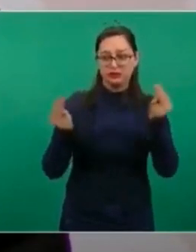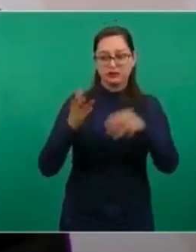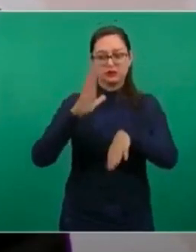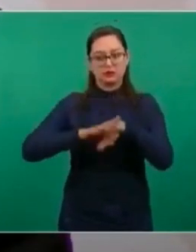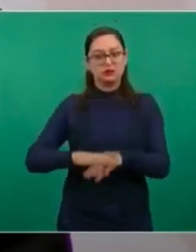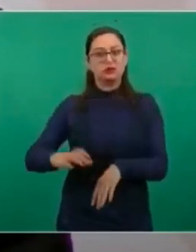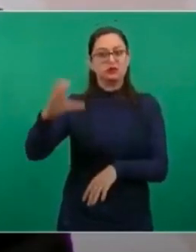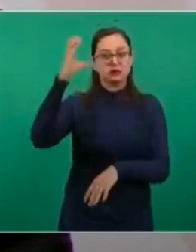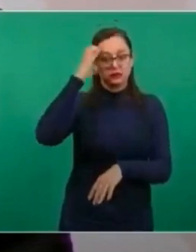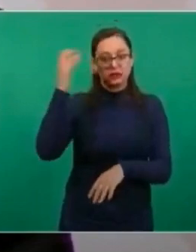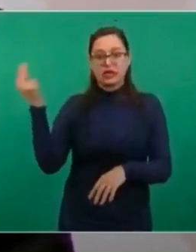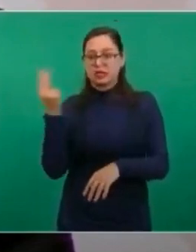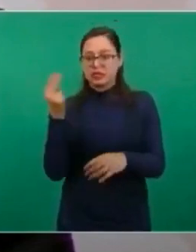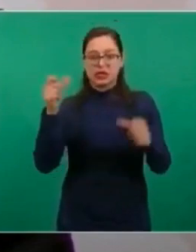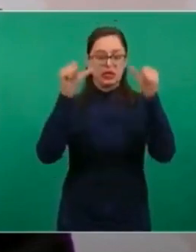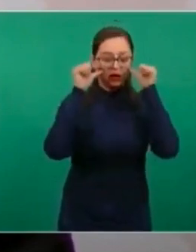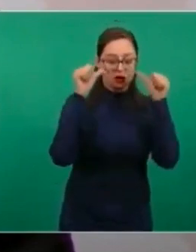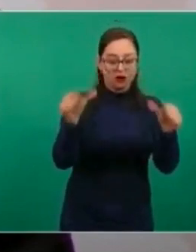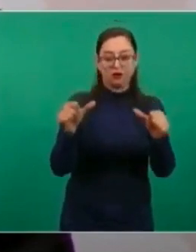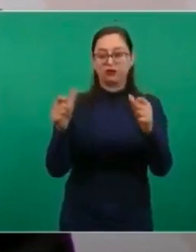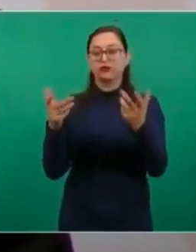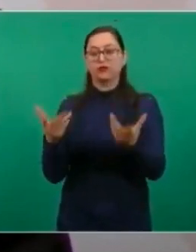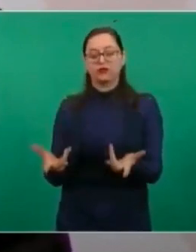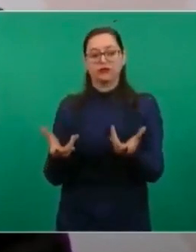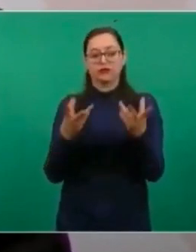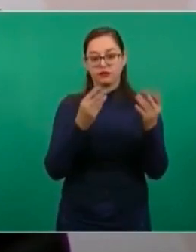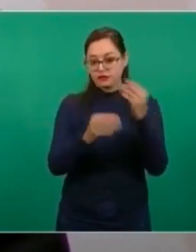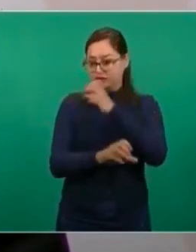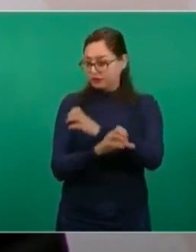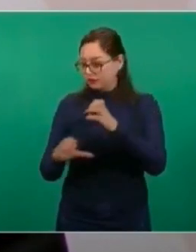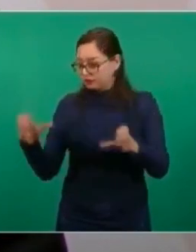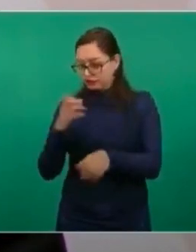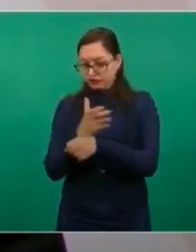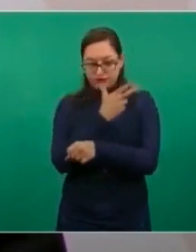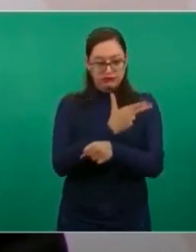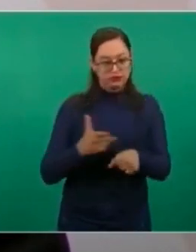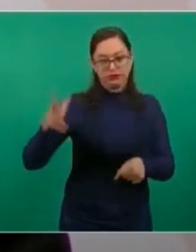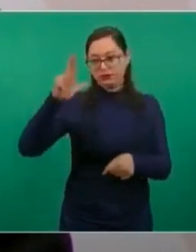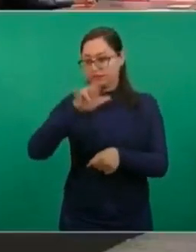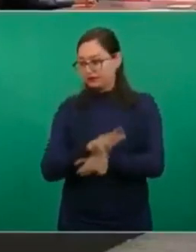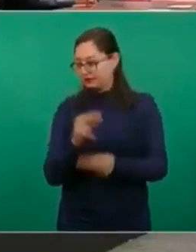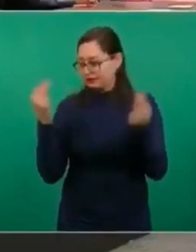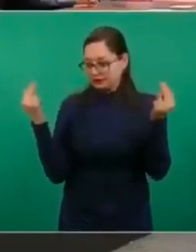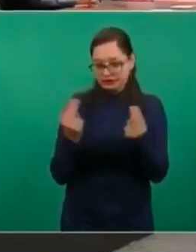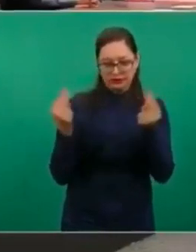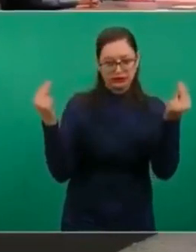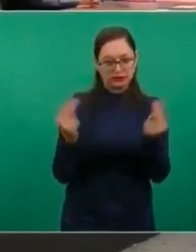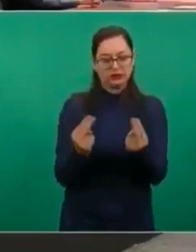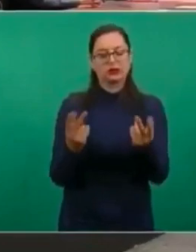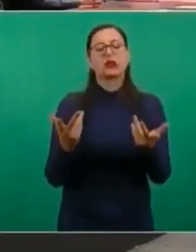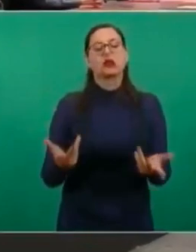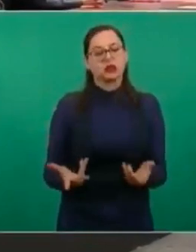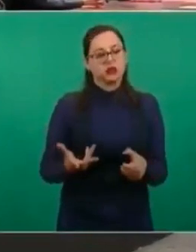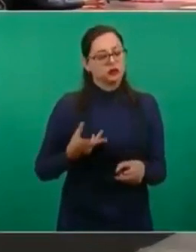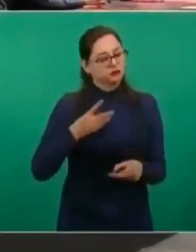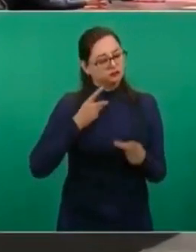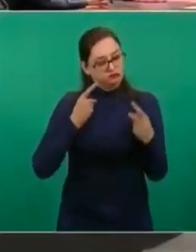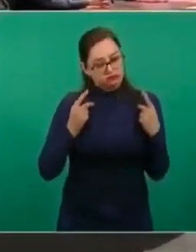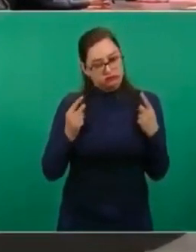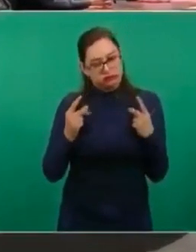camas, de espacios, de equipos, de hospitales, muchos